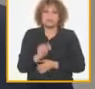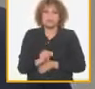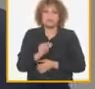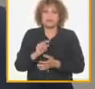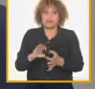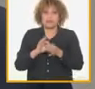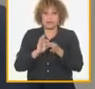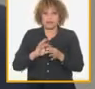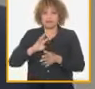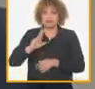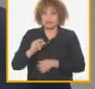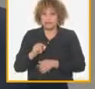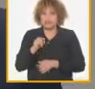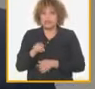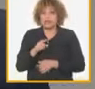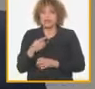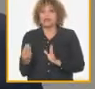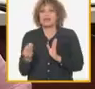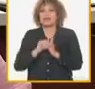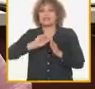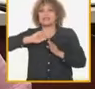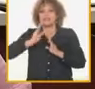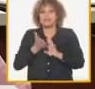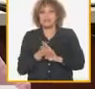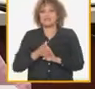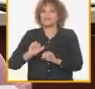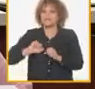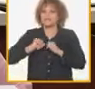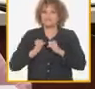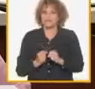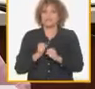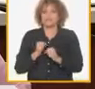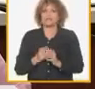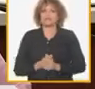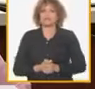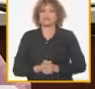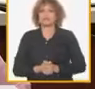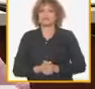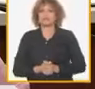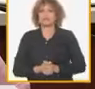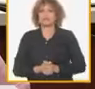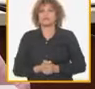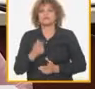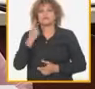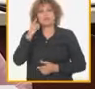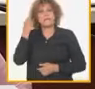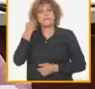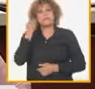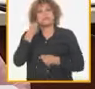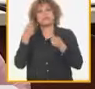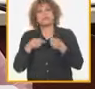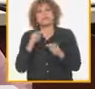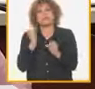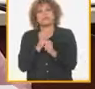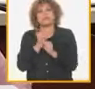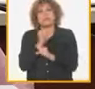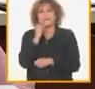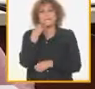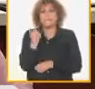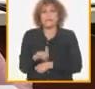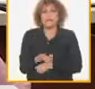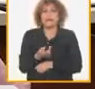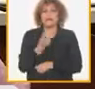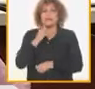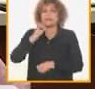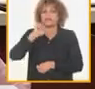graves se le están imponiendo las sanciones más severas yo creo que nosotros tenemos que trabajar más en la prevención y